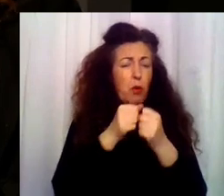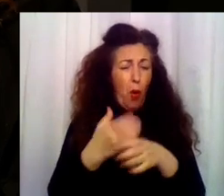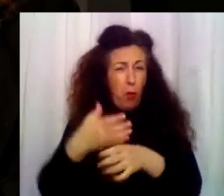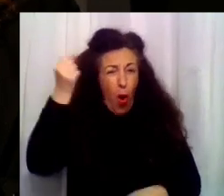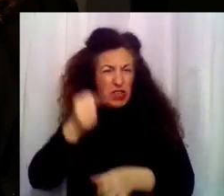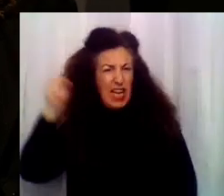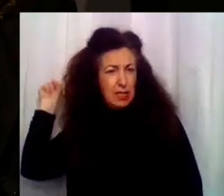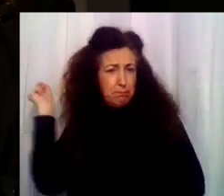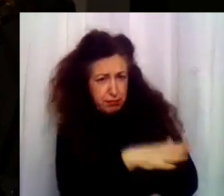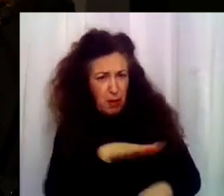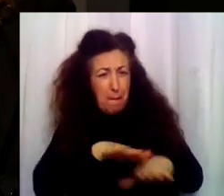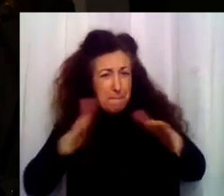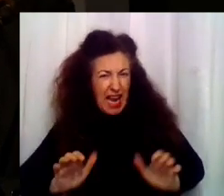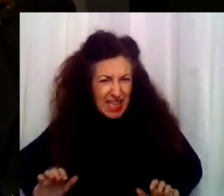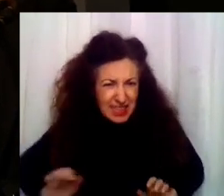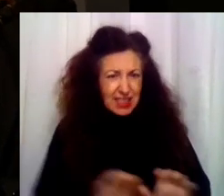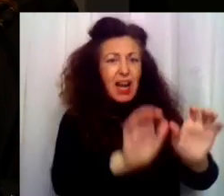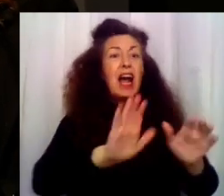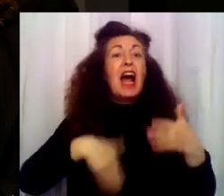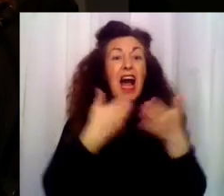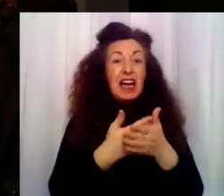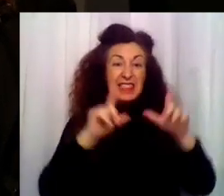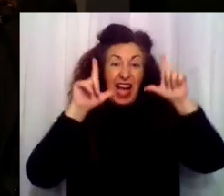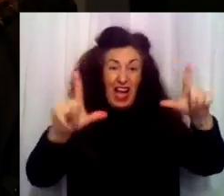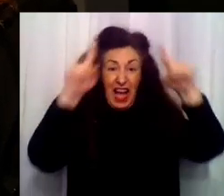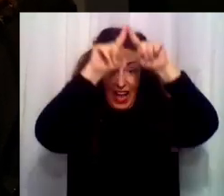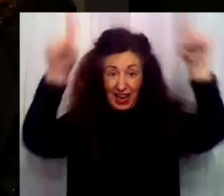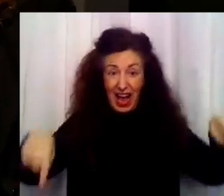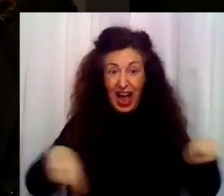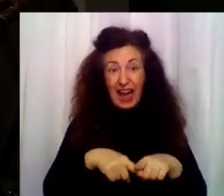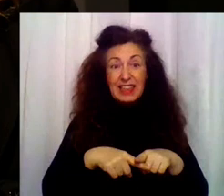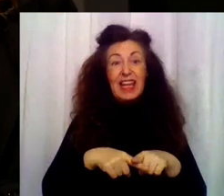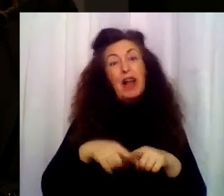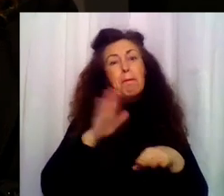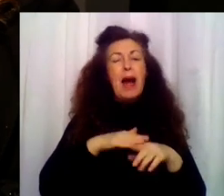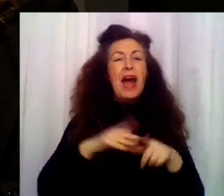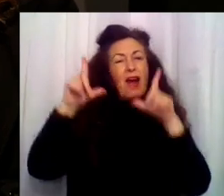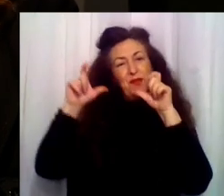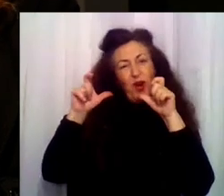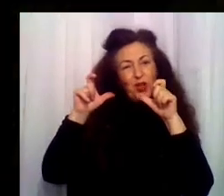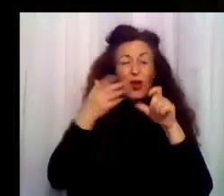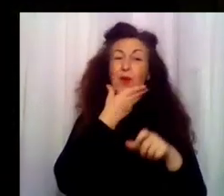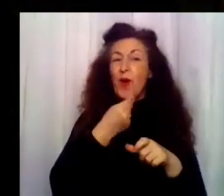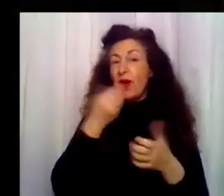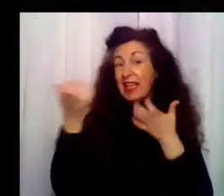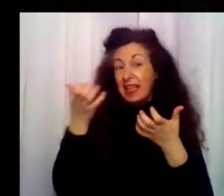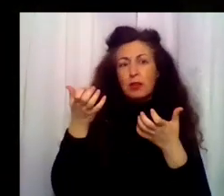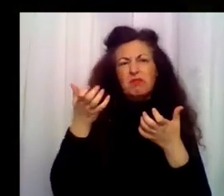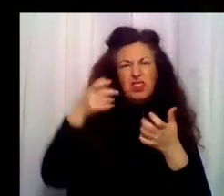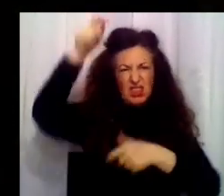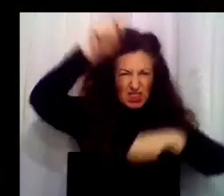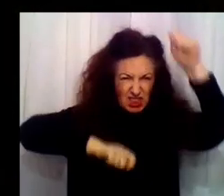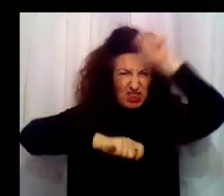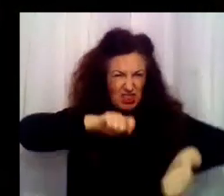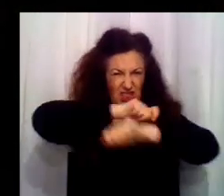botellas, mesas, incluso a romper el cartel del fotocall, donde se hacen fotos de recuerdo los chiquillos. Acudió al poco